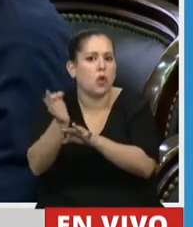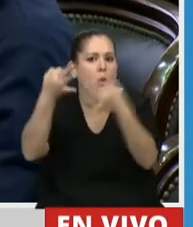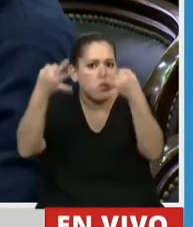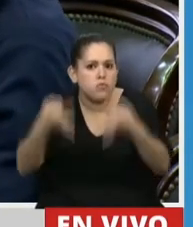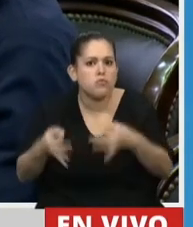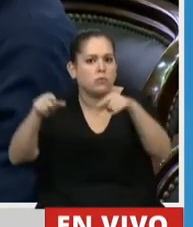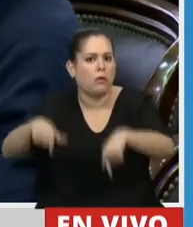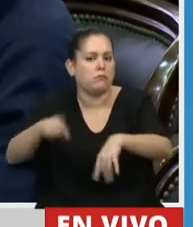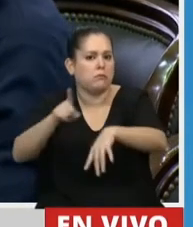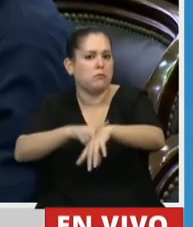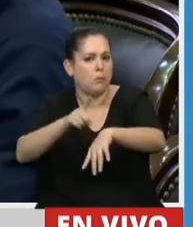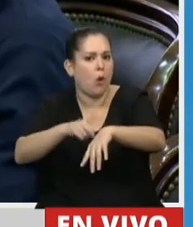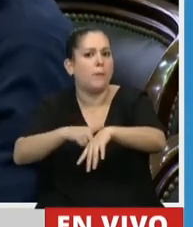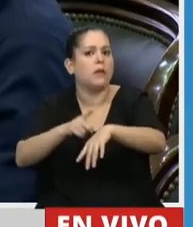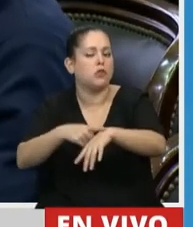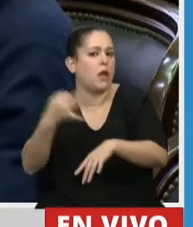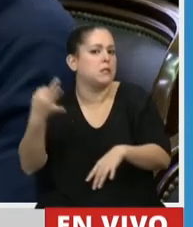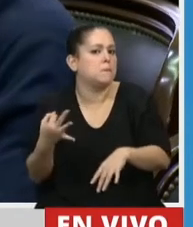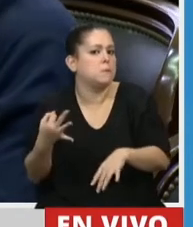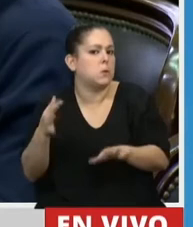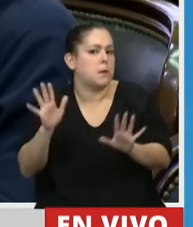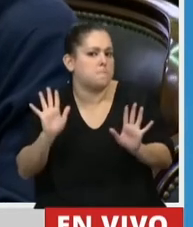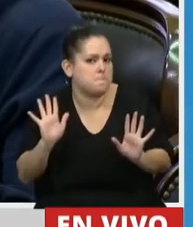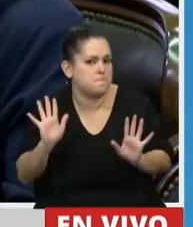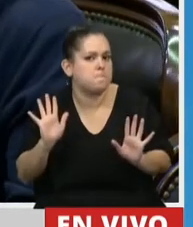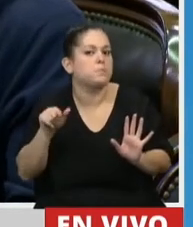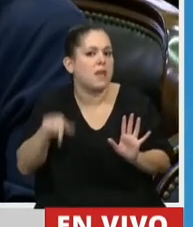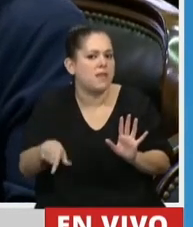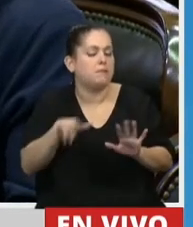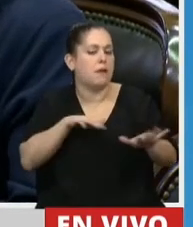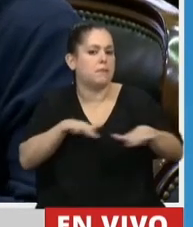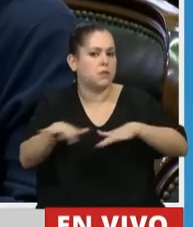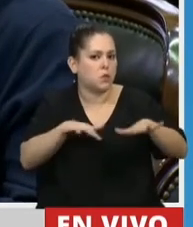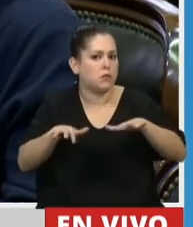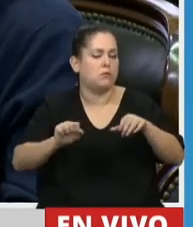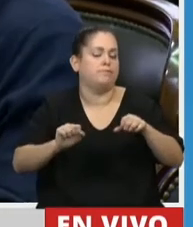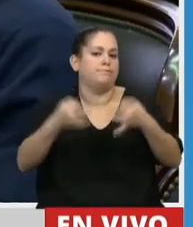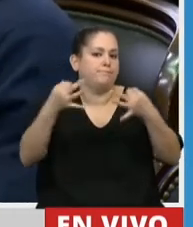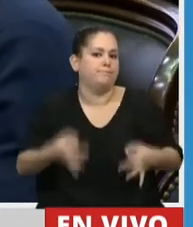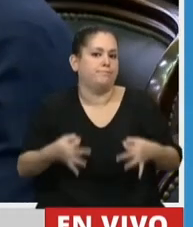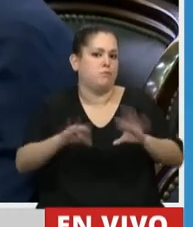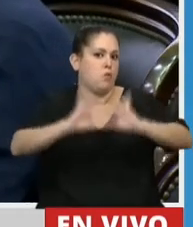situación de excepcionalidad y en esta situación de pandemia.